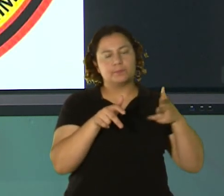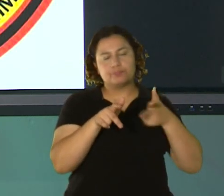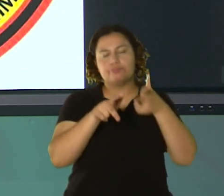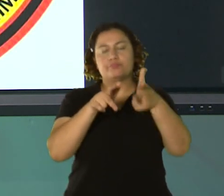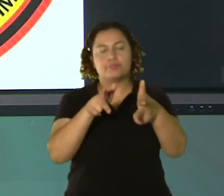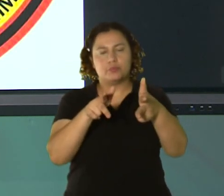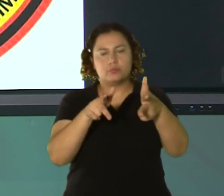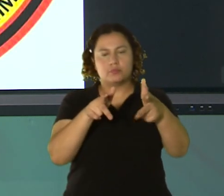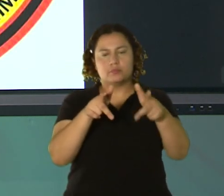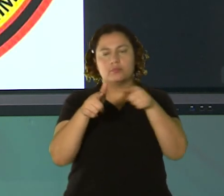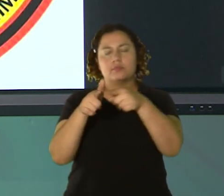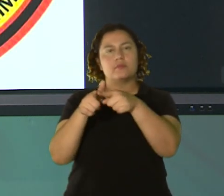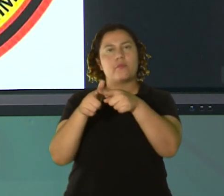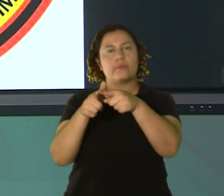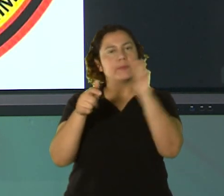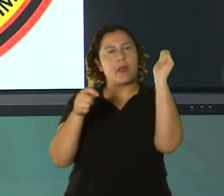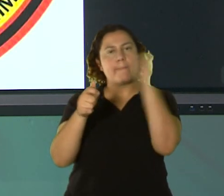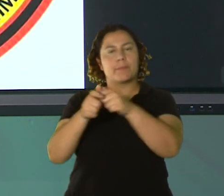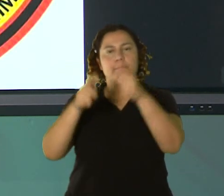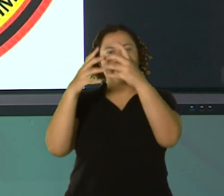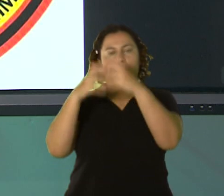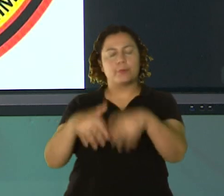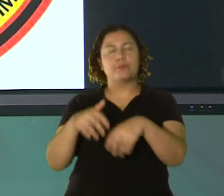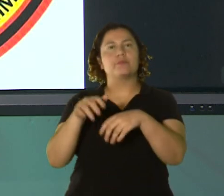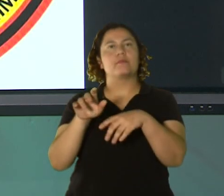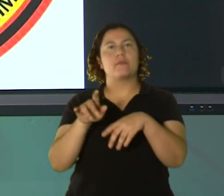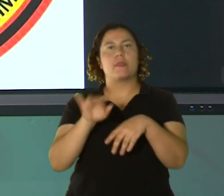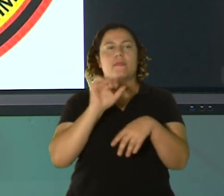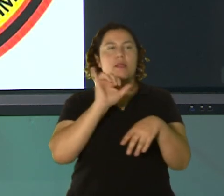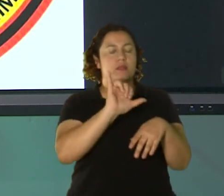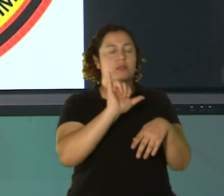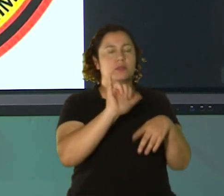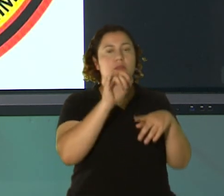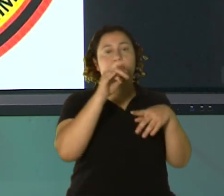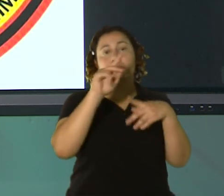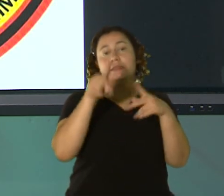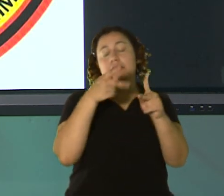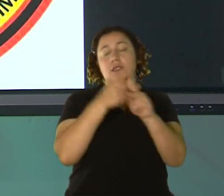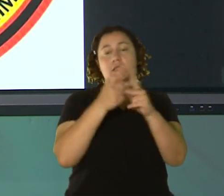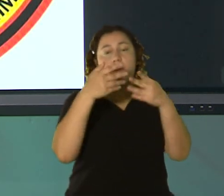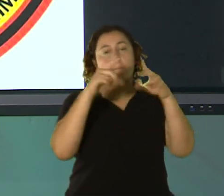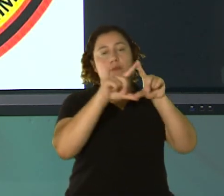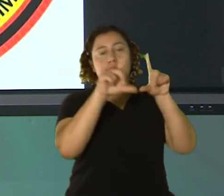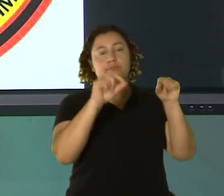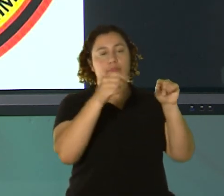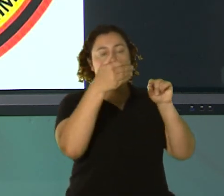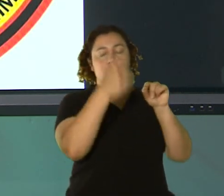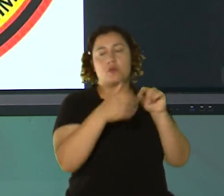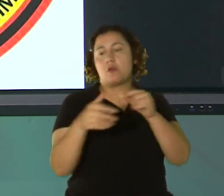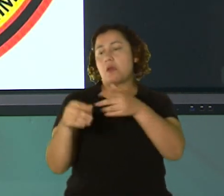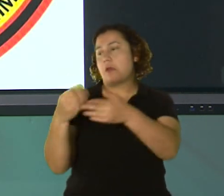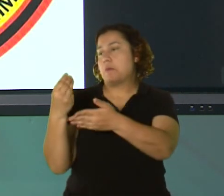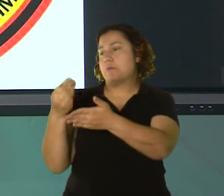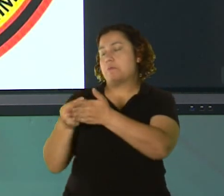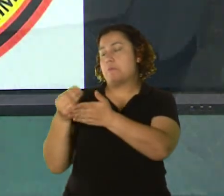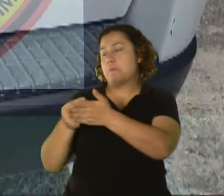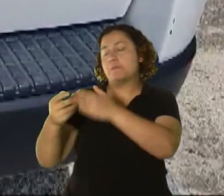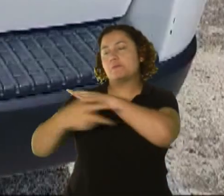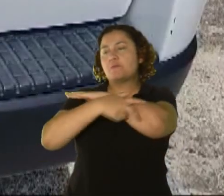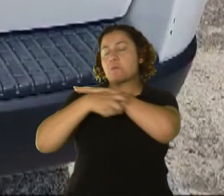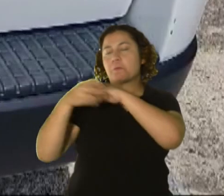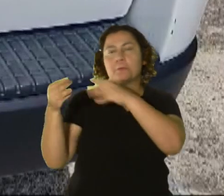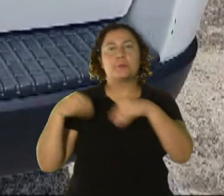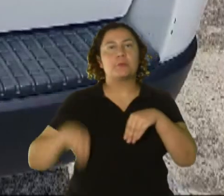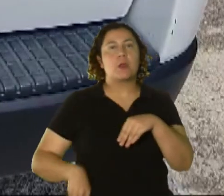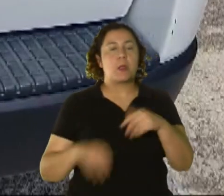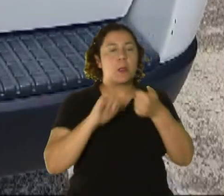en un vehículo con ese tipo de aditamento en la tablilla, se llevan el dinero, lo que hay ahí, y como